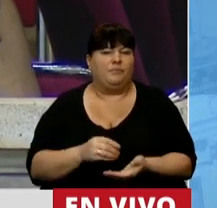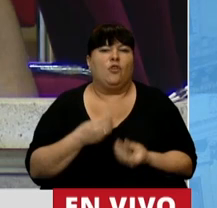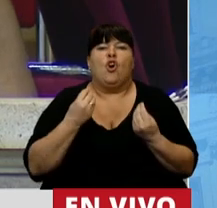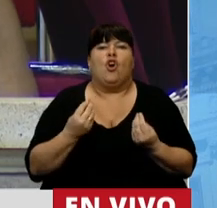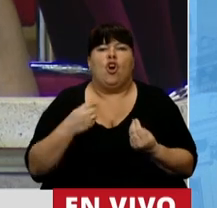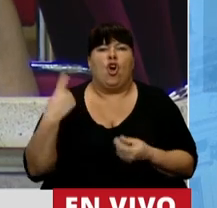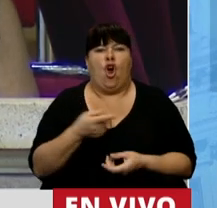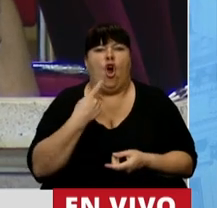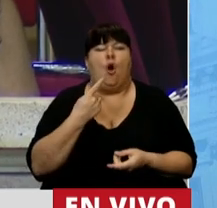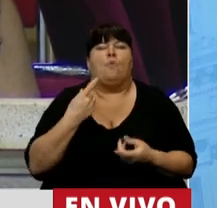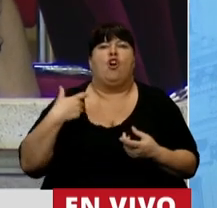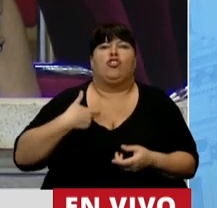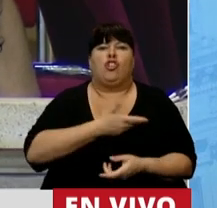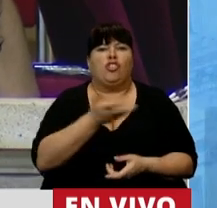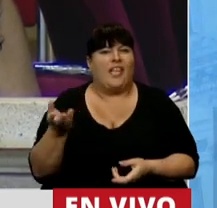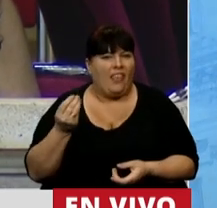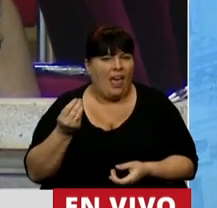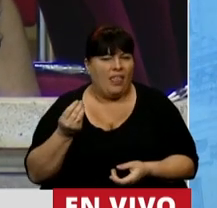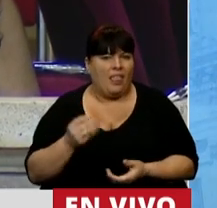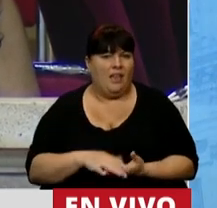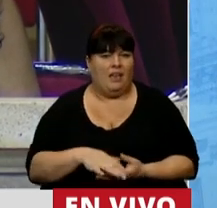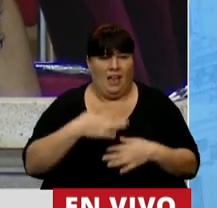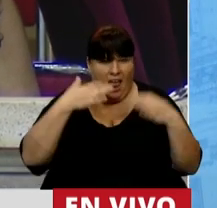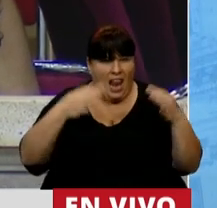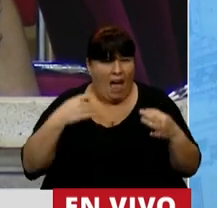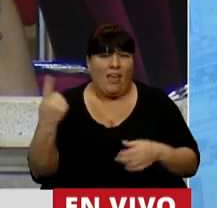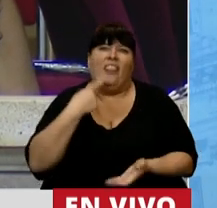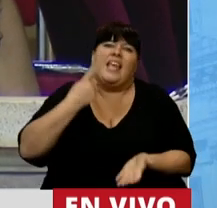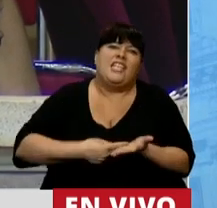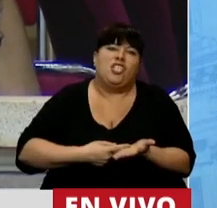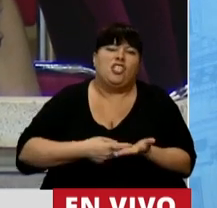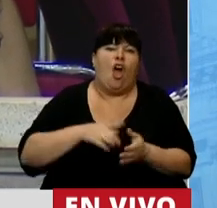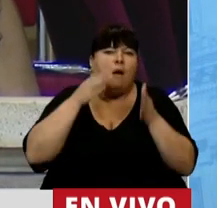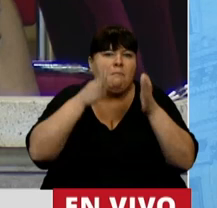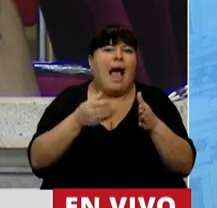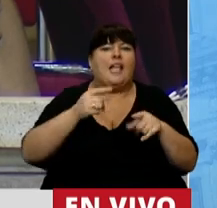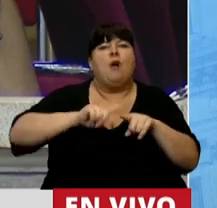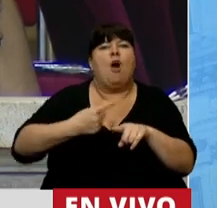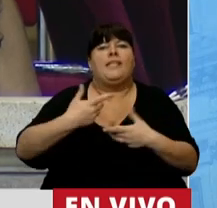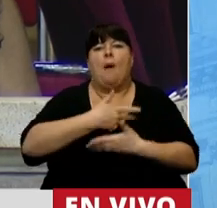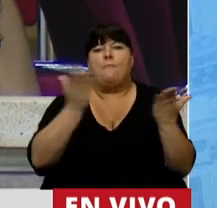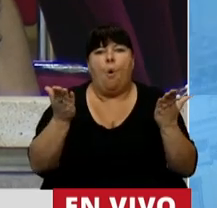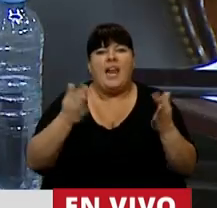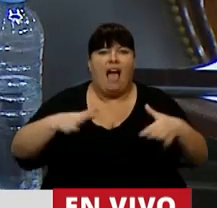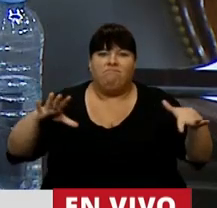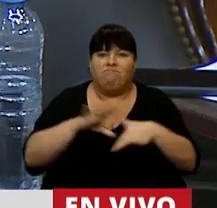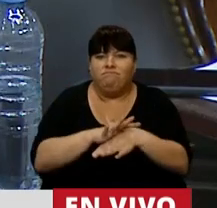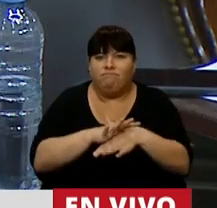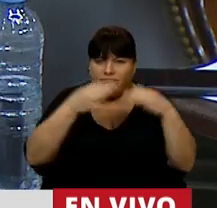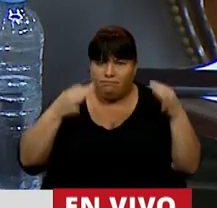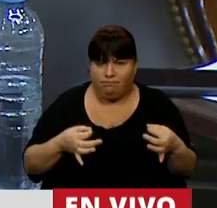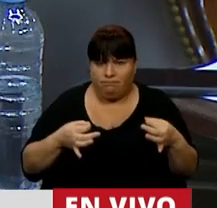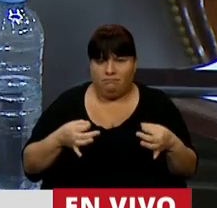¿Cómo nos definimos como sociedad? Si realmente decidimos poner el foco en políticas públicas adecuadas.